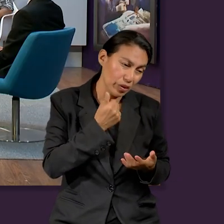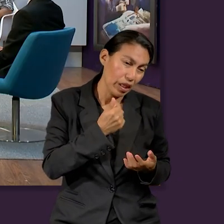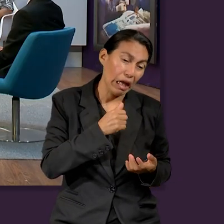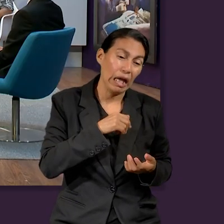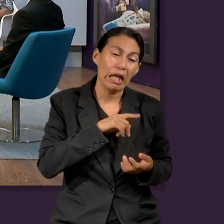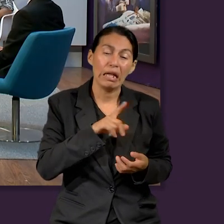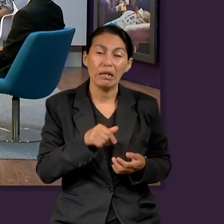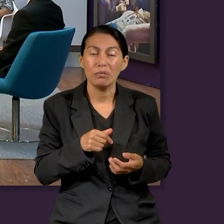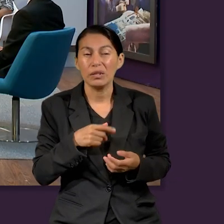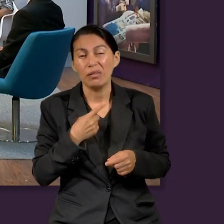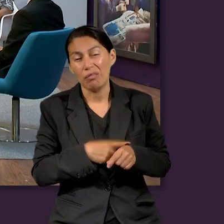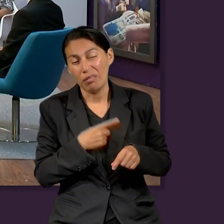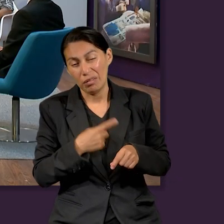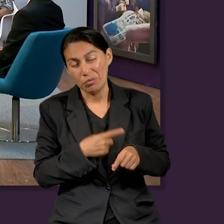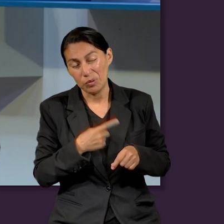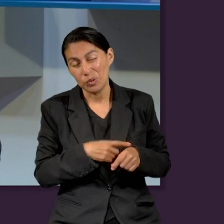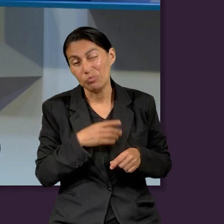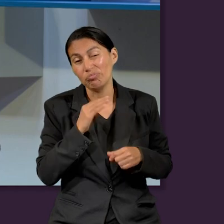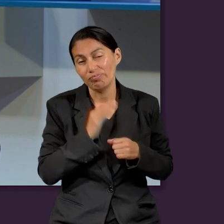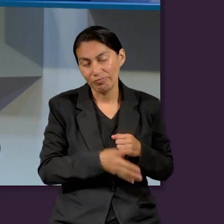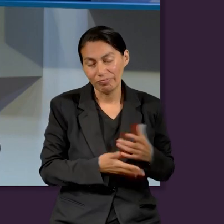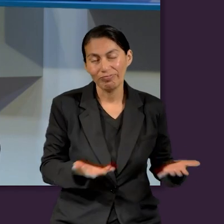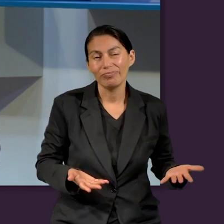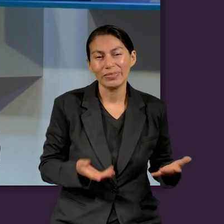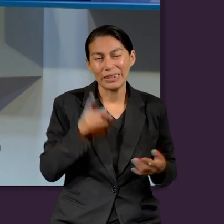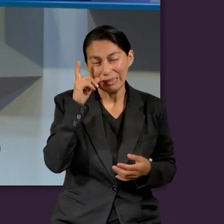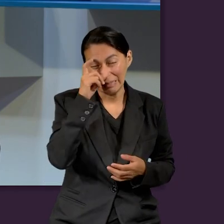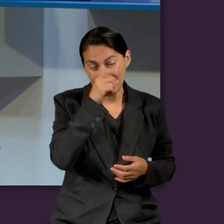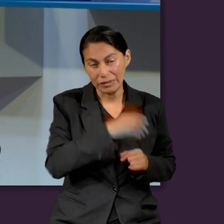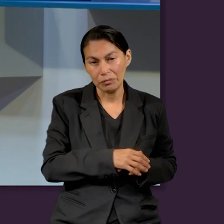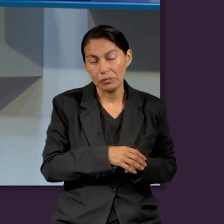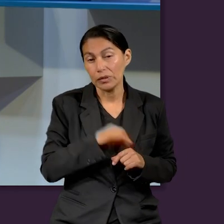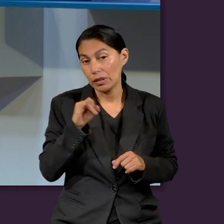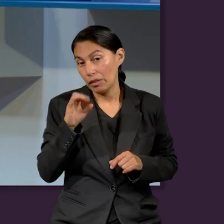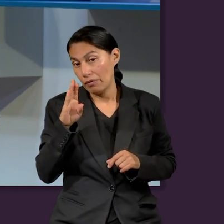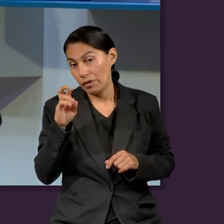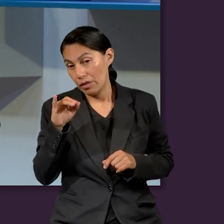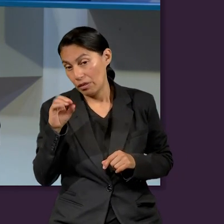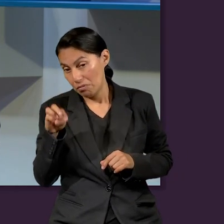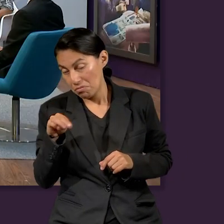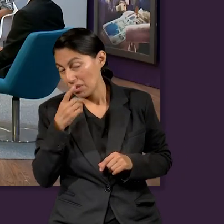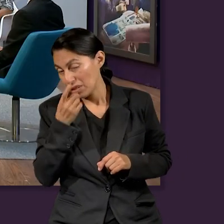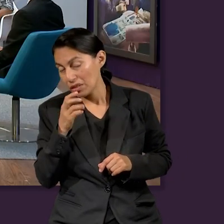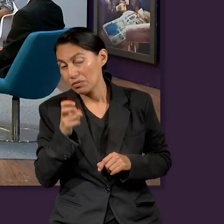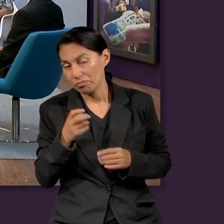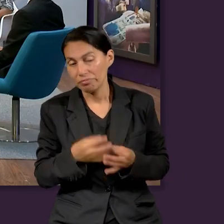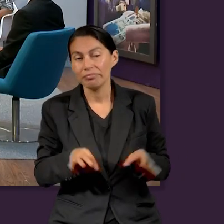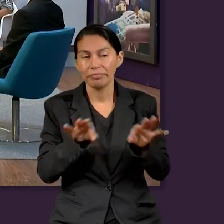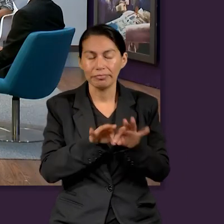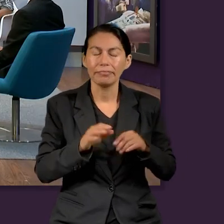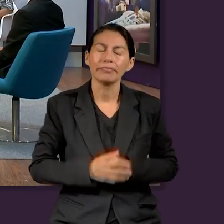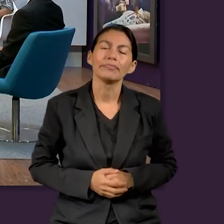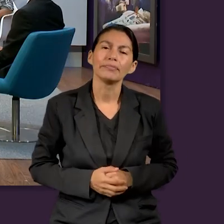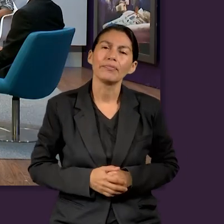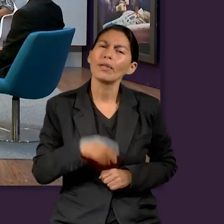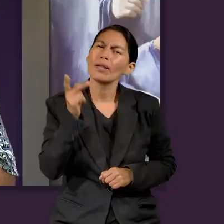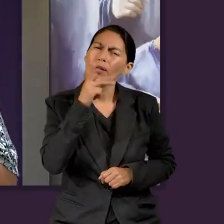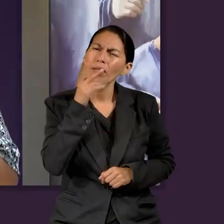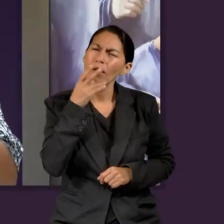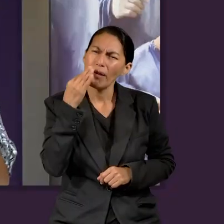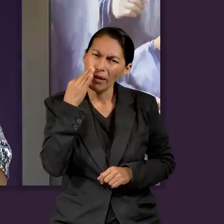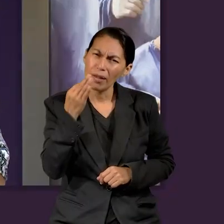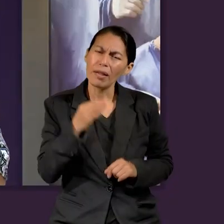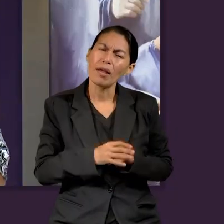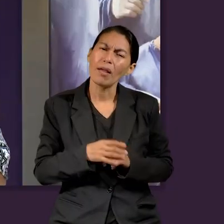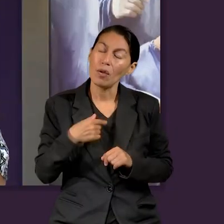terminamos descuidándolas. Así que, ¿qué importante es lo que dice Ibrahim? Gracias. Pastor, mire,